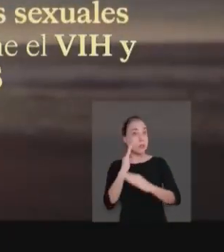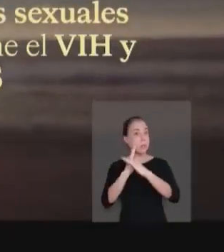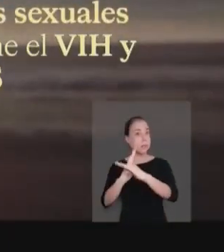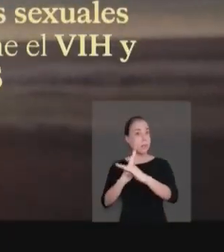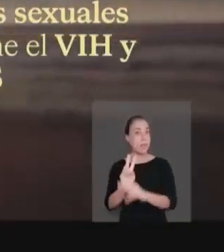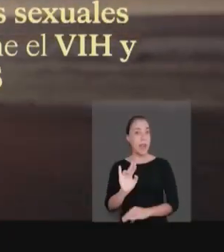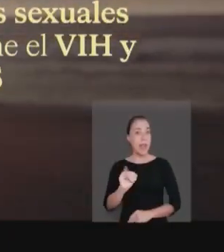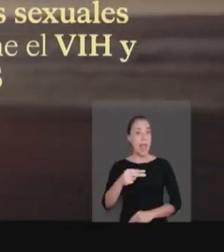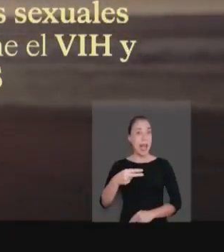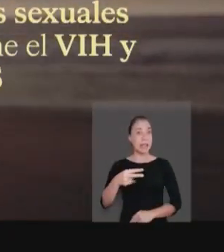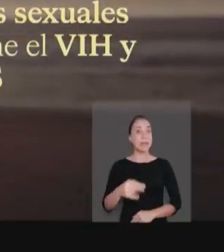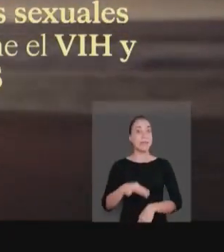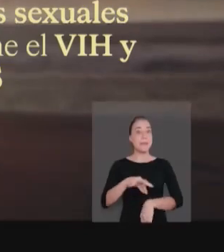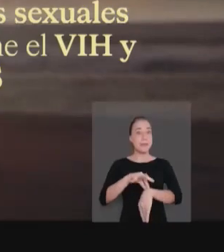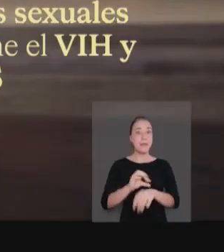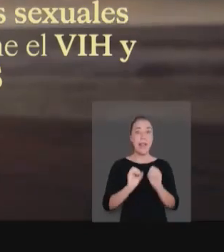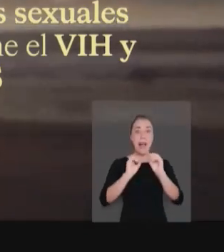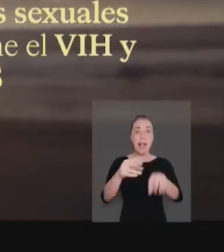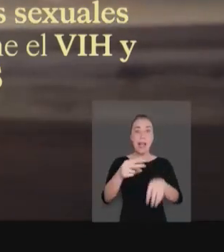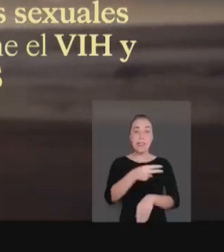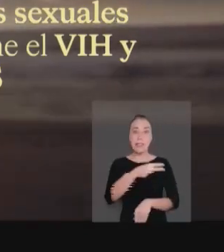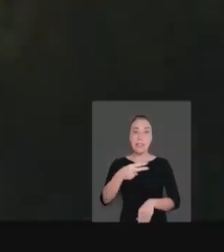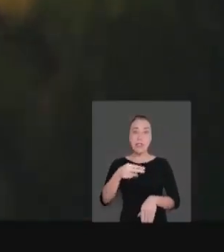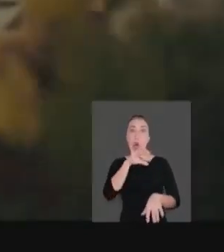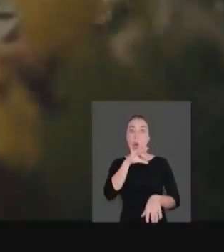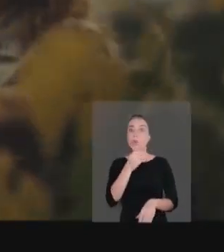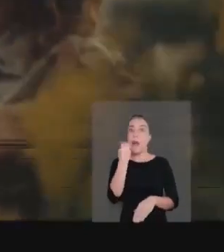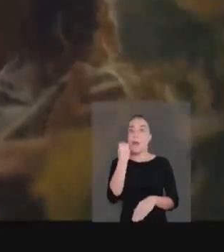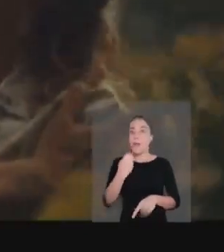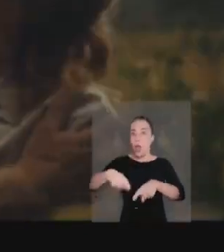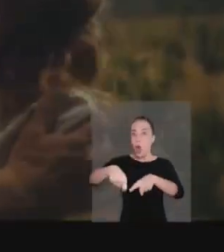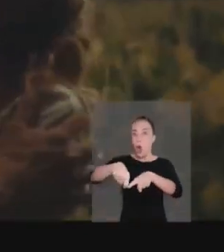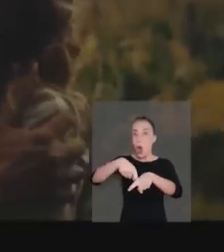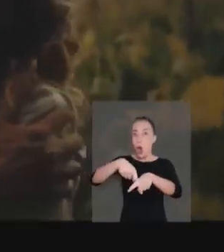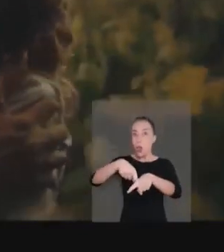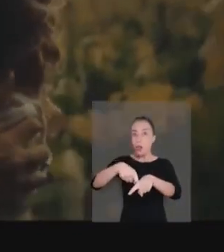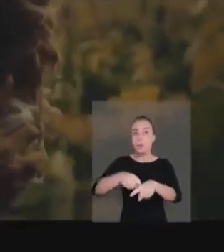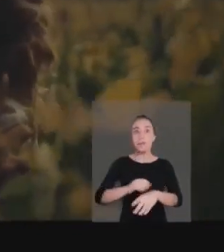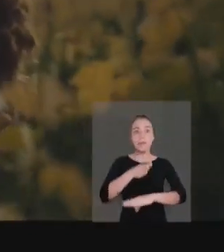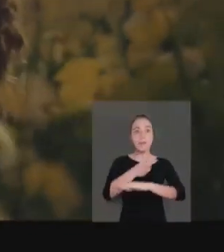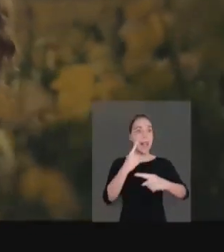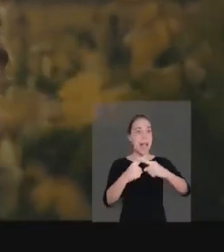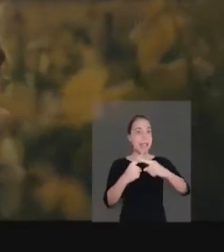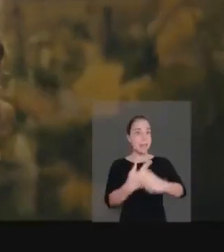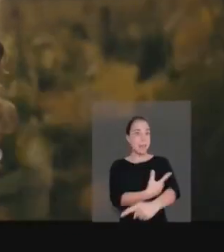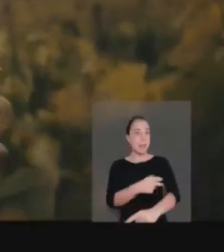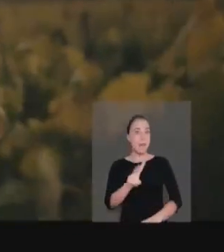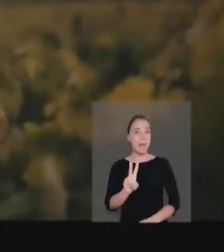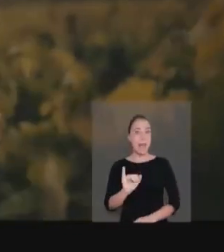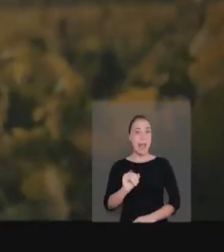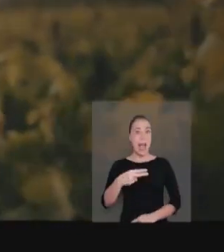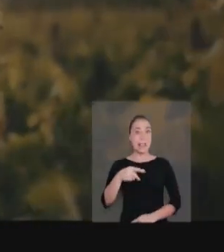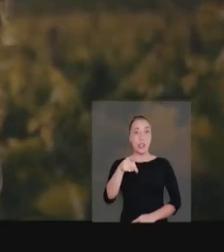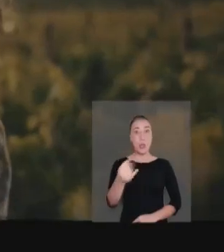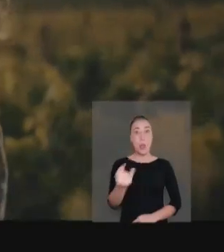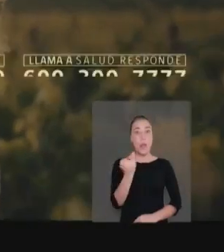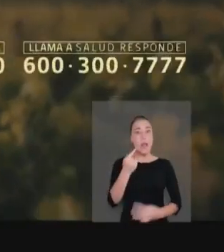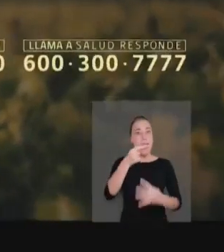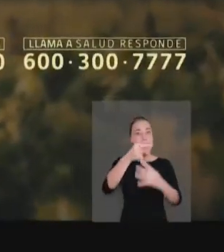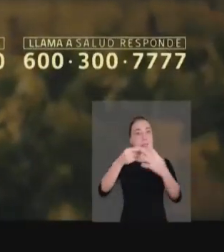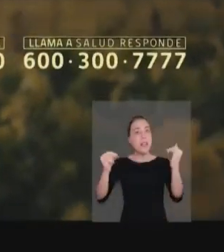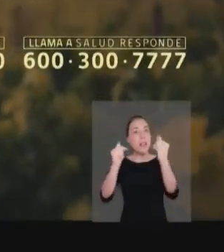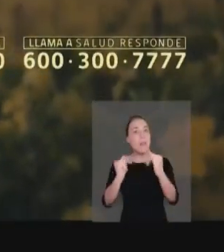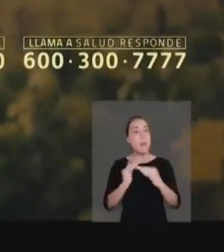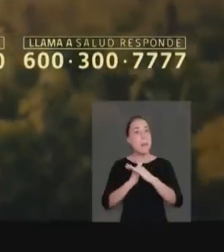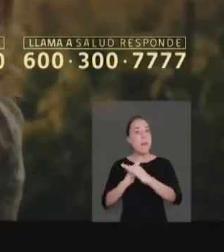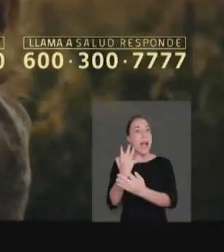previene el VIH y las infecciones de transmisión sexual. Usando correctamente el condón y realizándote el examen de VIH. Infórmate de los